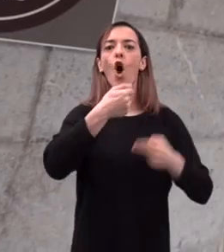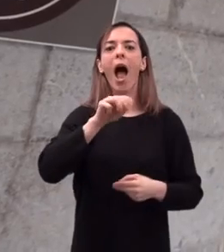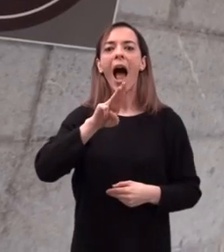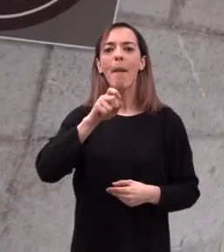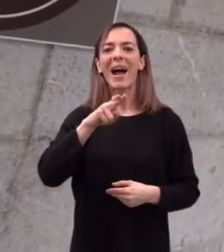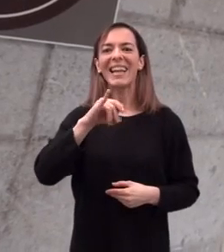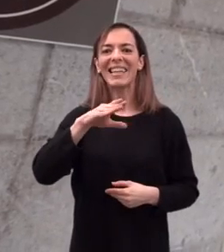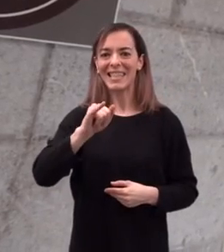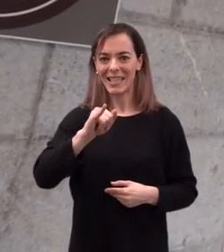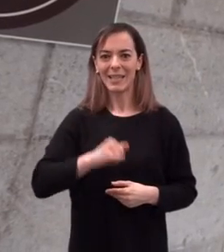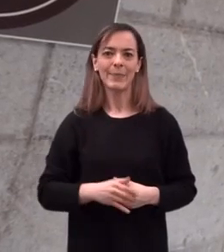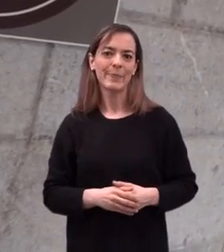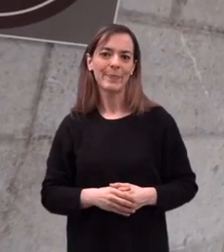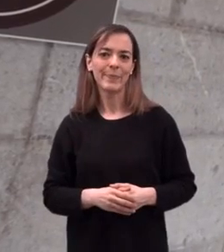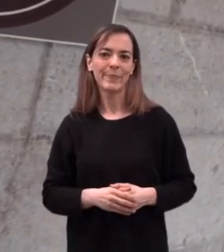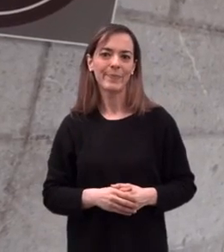Federico Aparici.